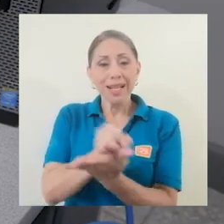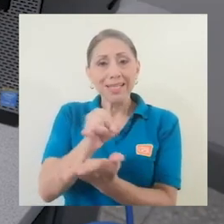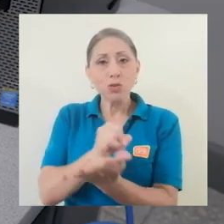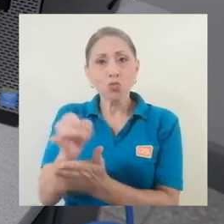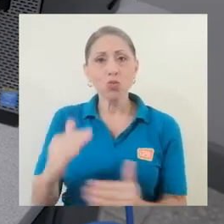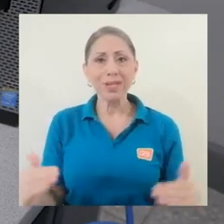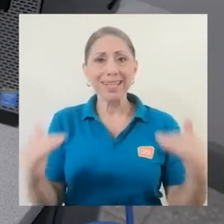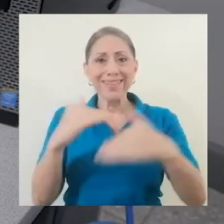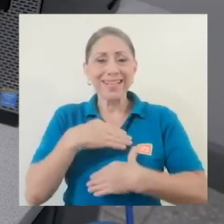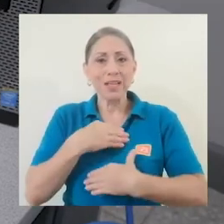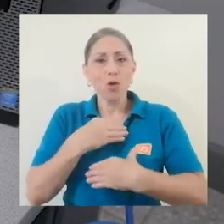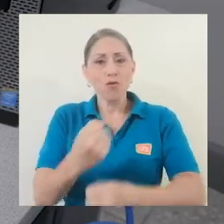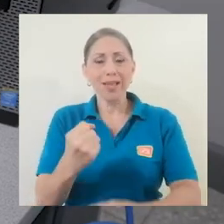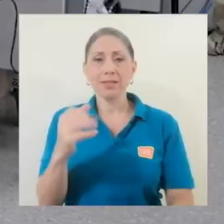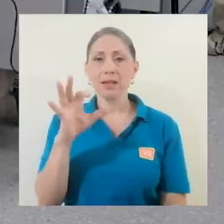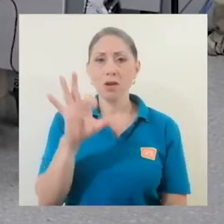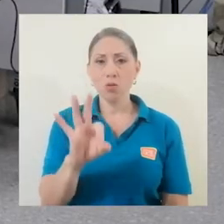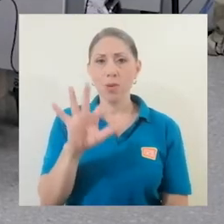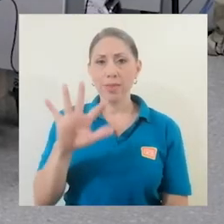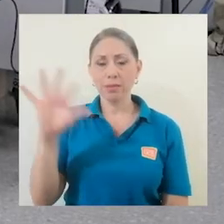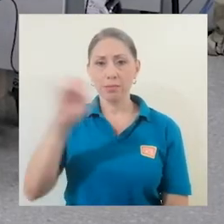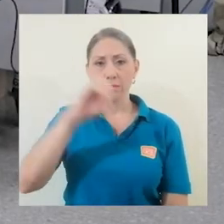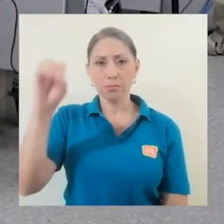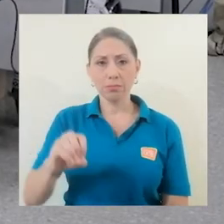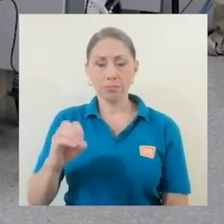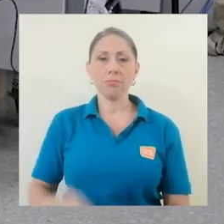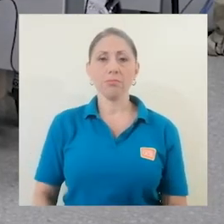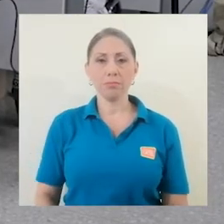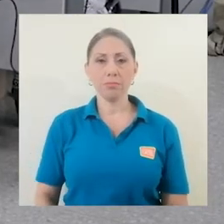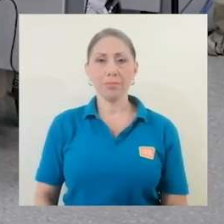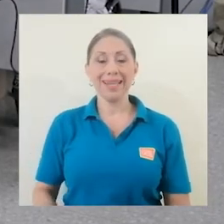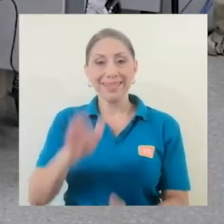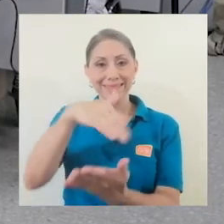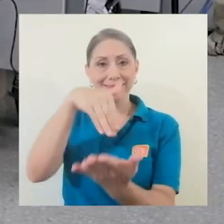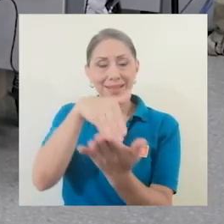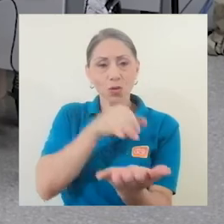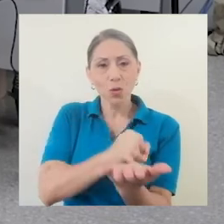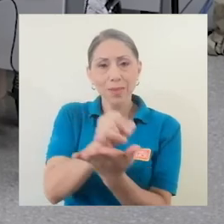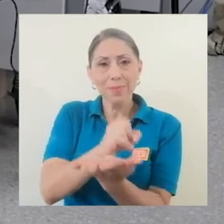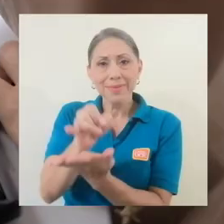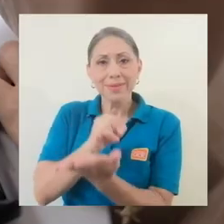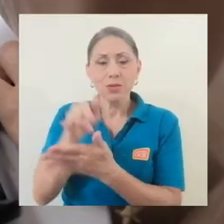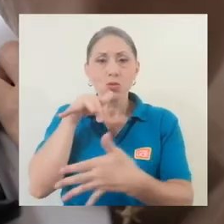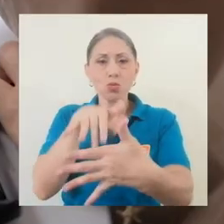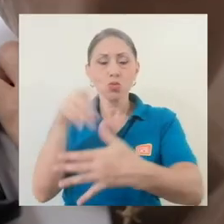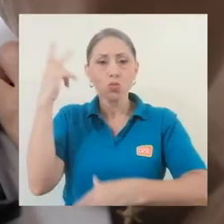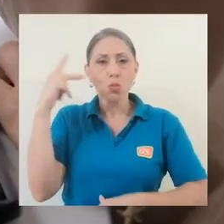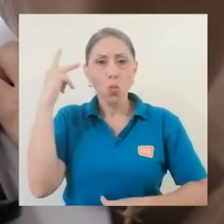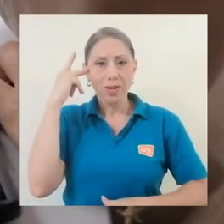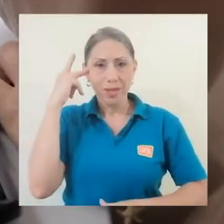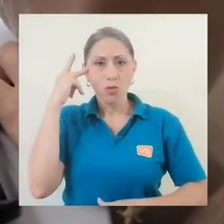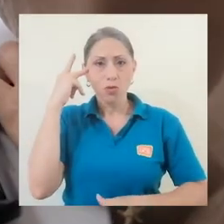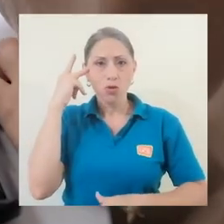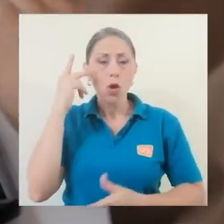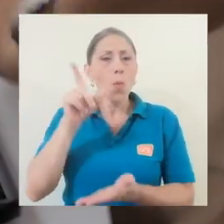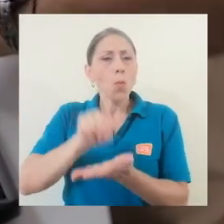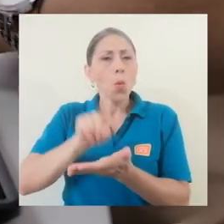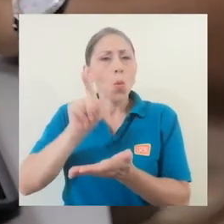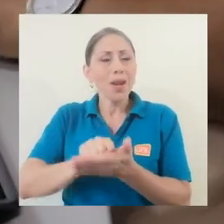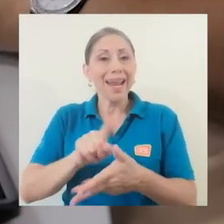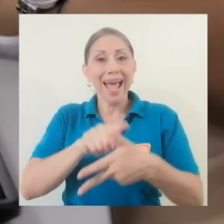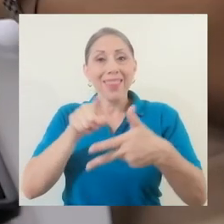estudio tienen un nivel de confianza del 95 por ciento. El Centro de Investigación de Estudios Políticos